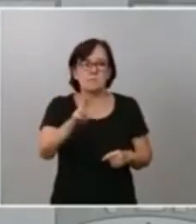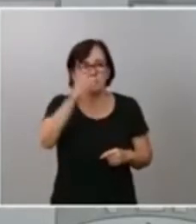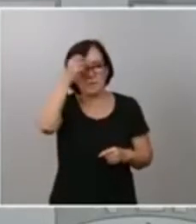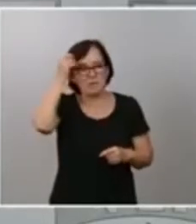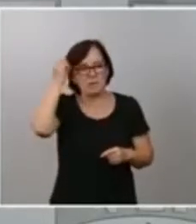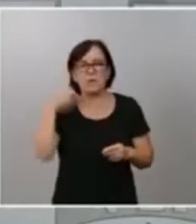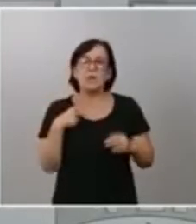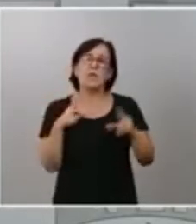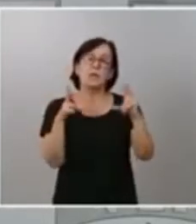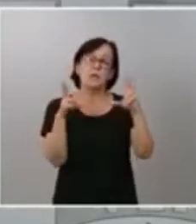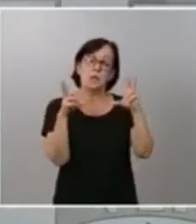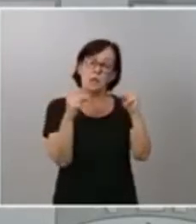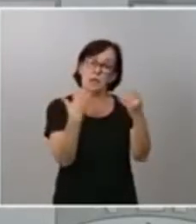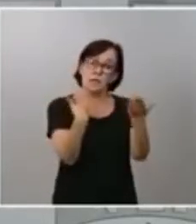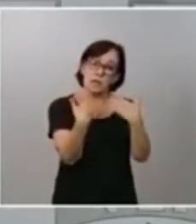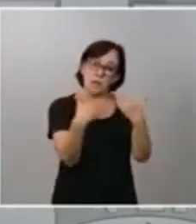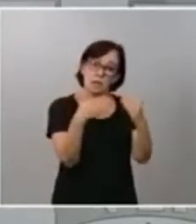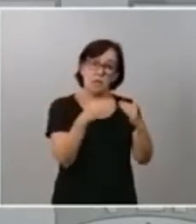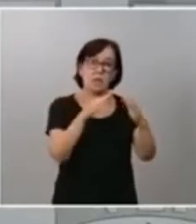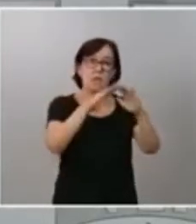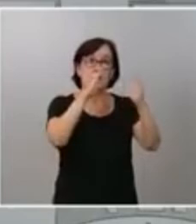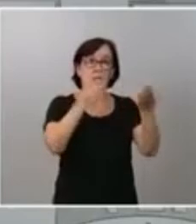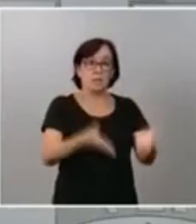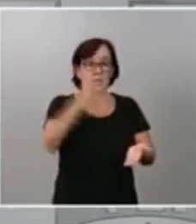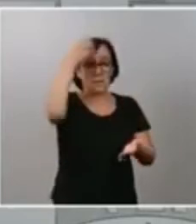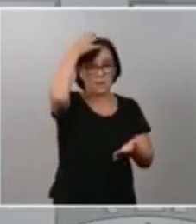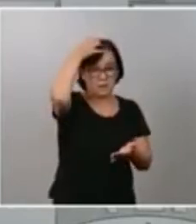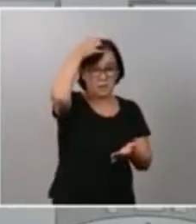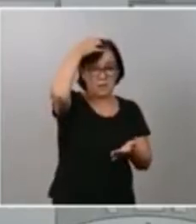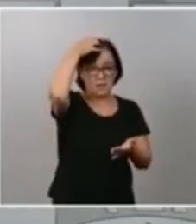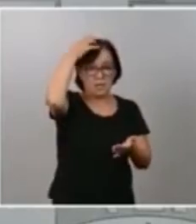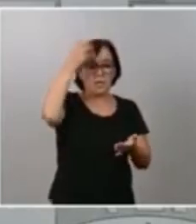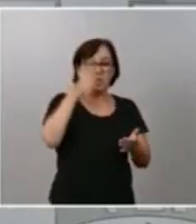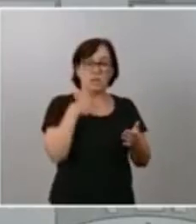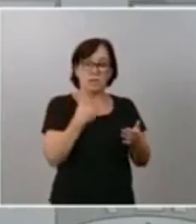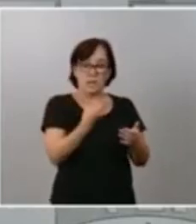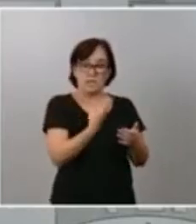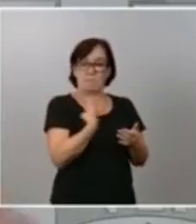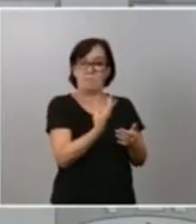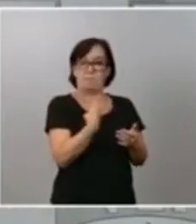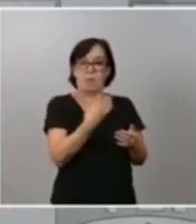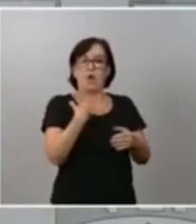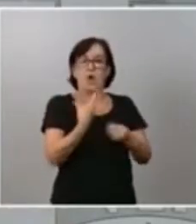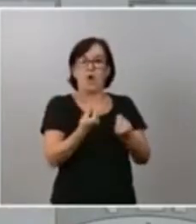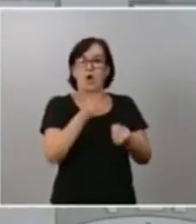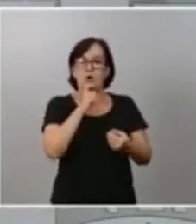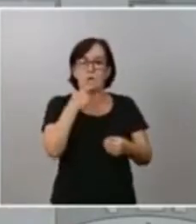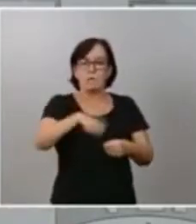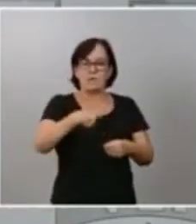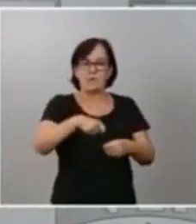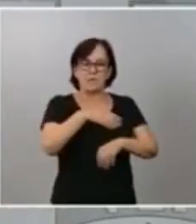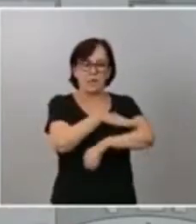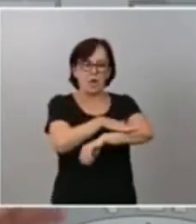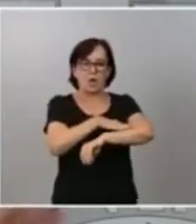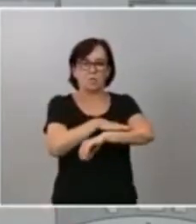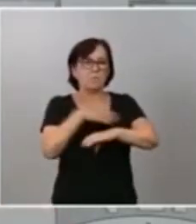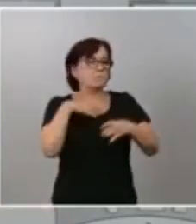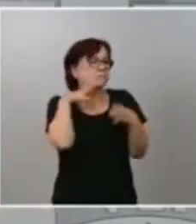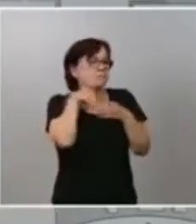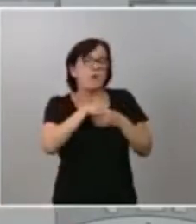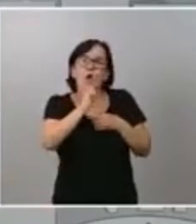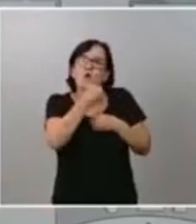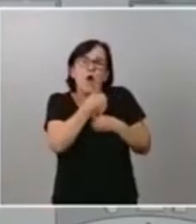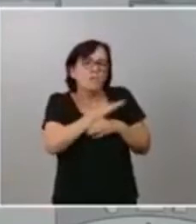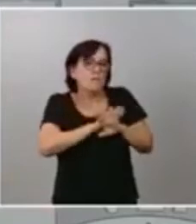entre la Casa Real el jefe del Estado y mías como presidente del gobierno tienen un ámbito de confidencialidad y de